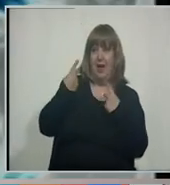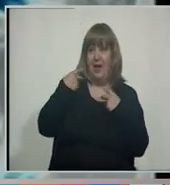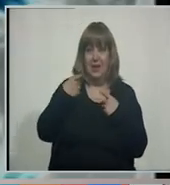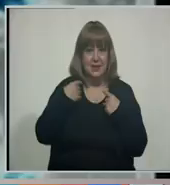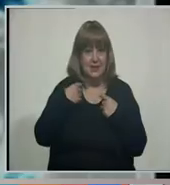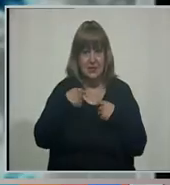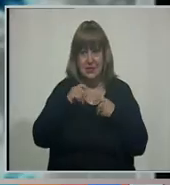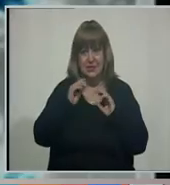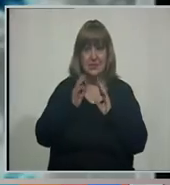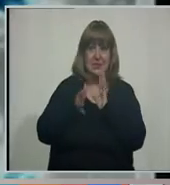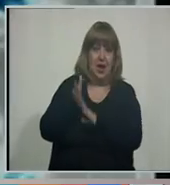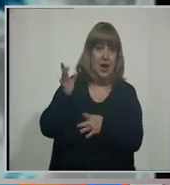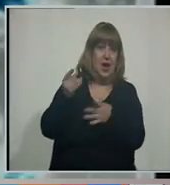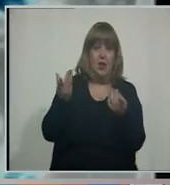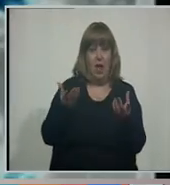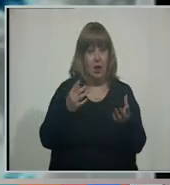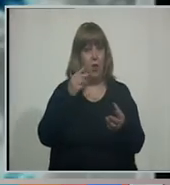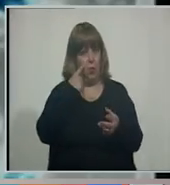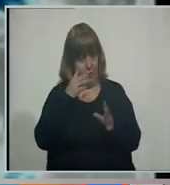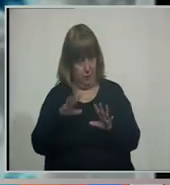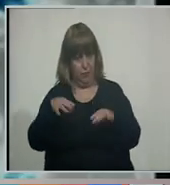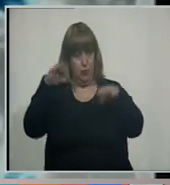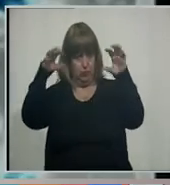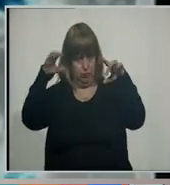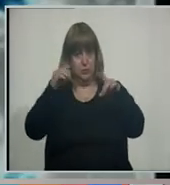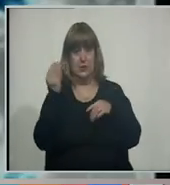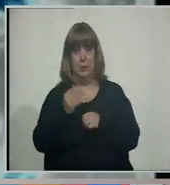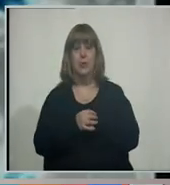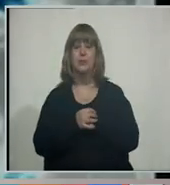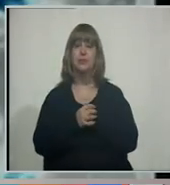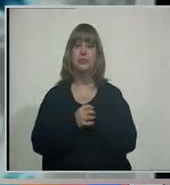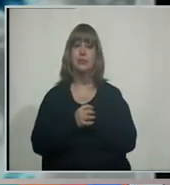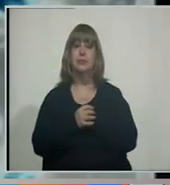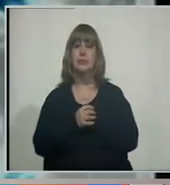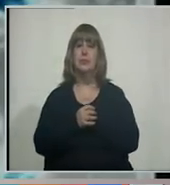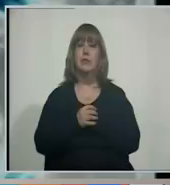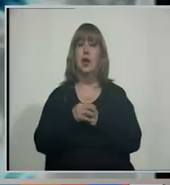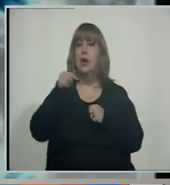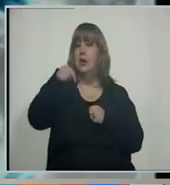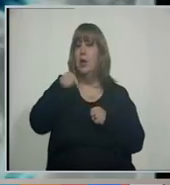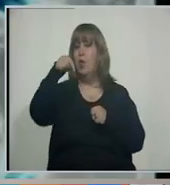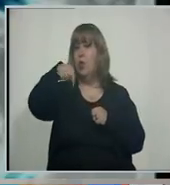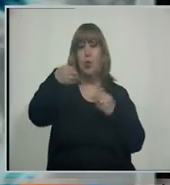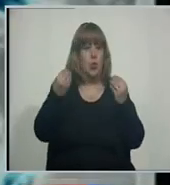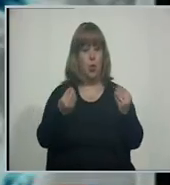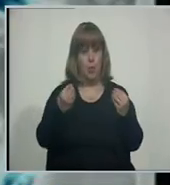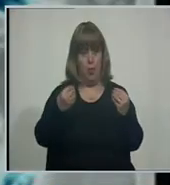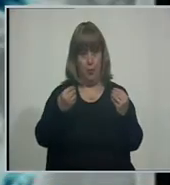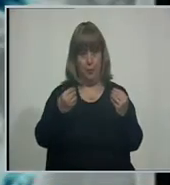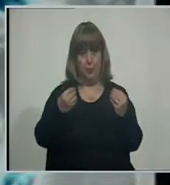precipitaciones según lo que dice Pedro Daniel Maza. Ponemos el prono extendido en pantalla, Peter. Dale, para el día de hoy esperamos tiempo